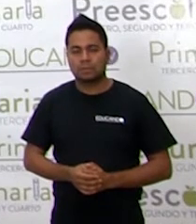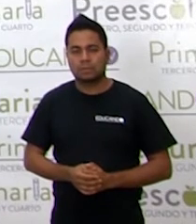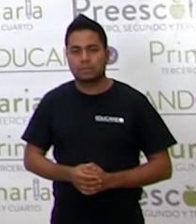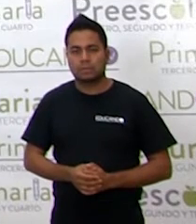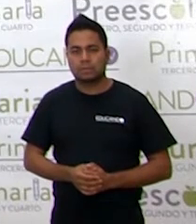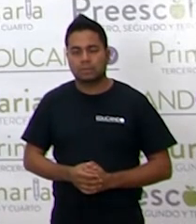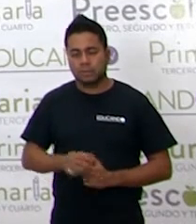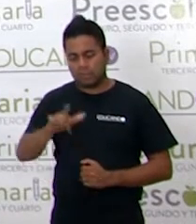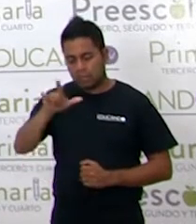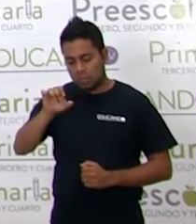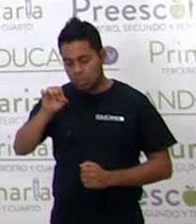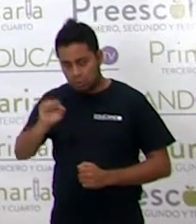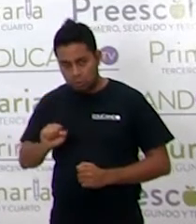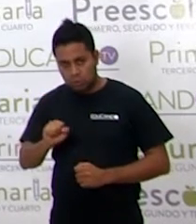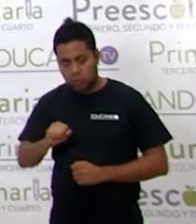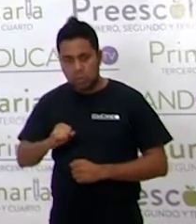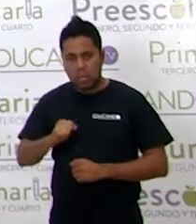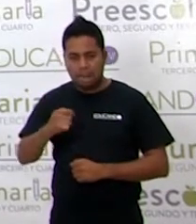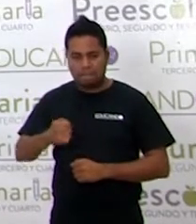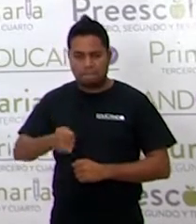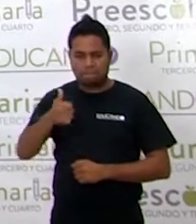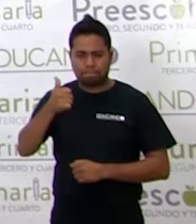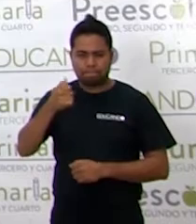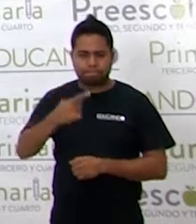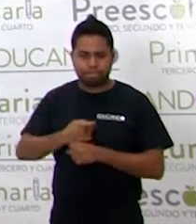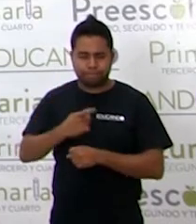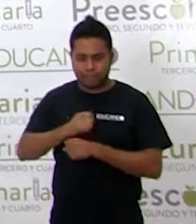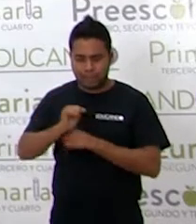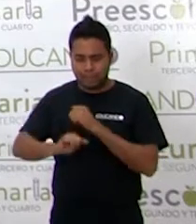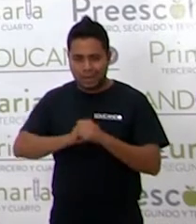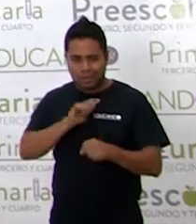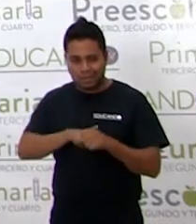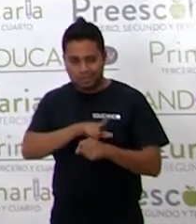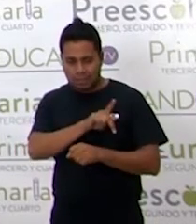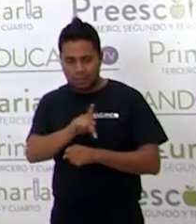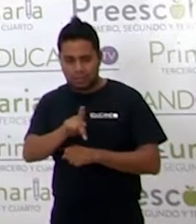Primero Animales